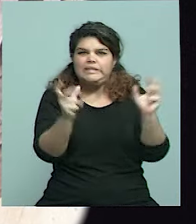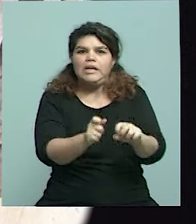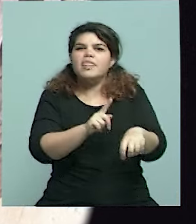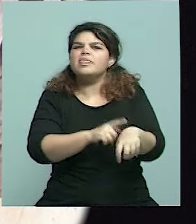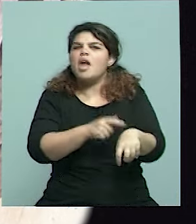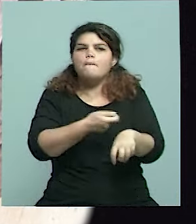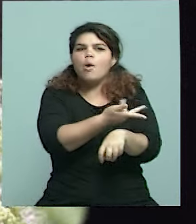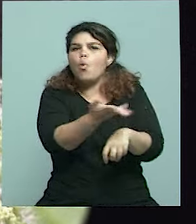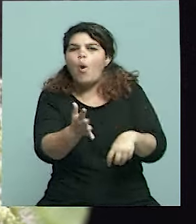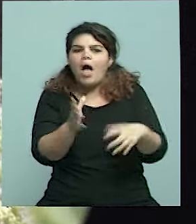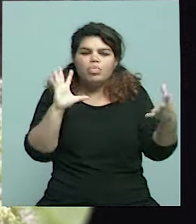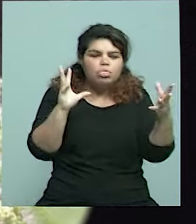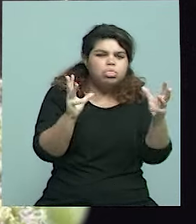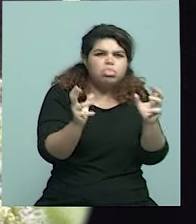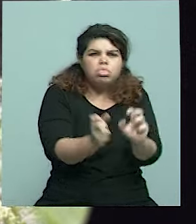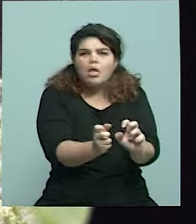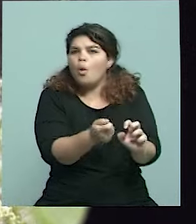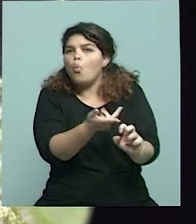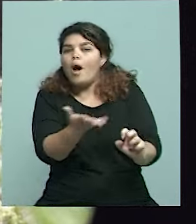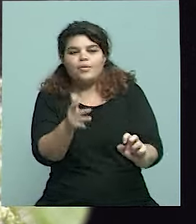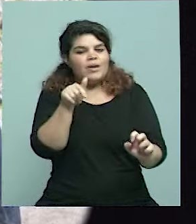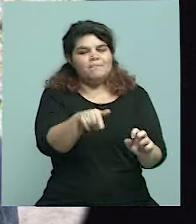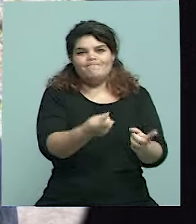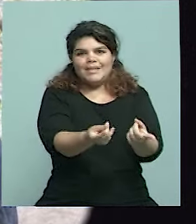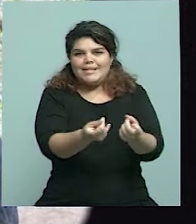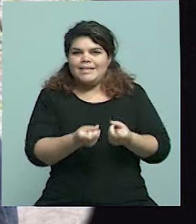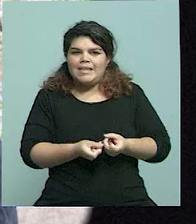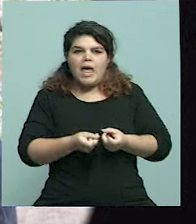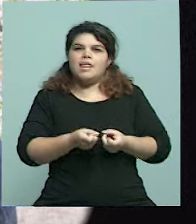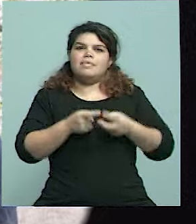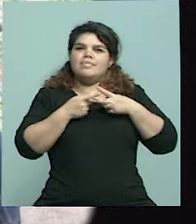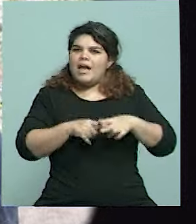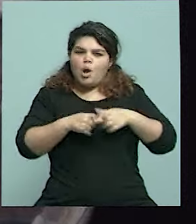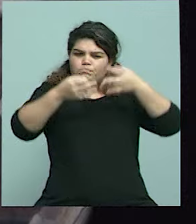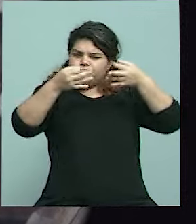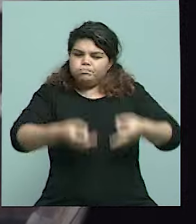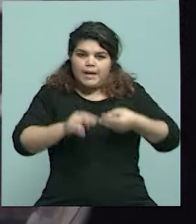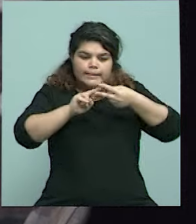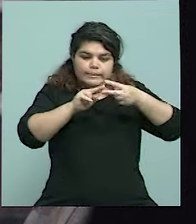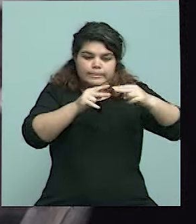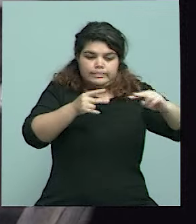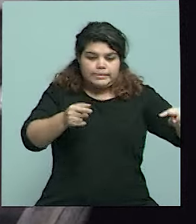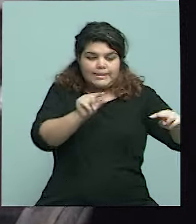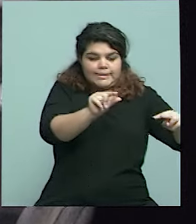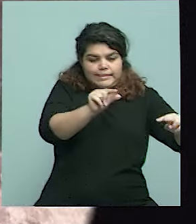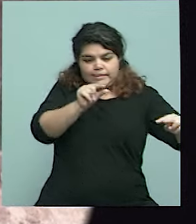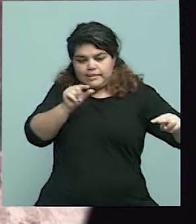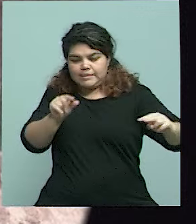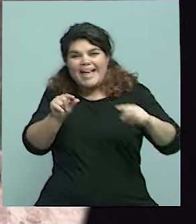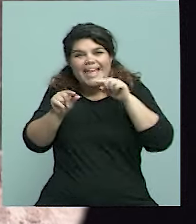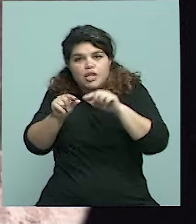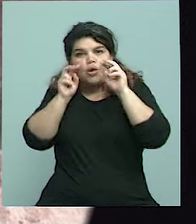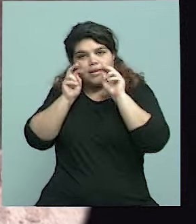años, y entonces necesitan técnicas muy sofisticadas para poder llegar a aislar algo de ADN que pueda ser analizable.